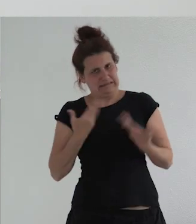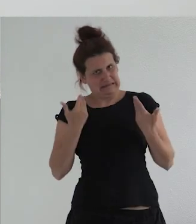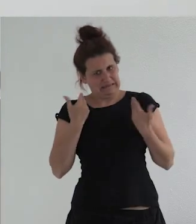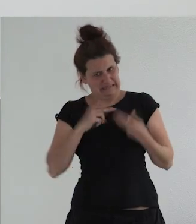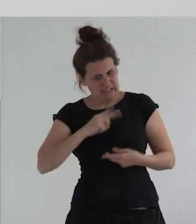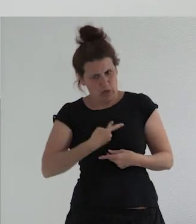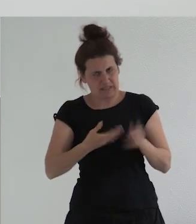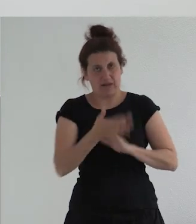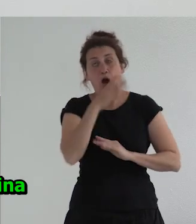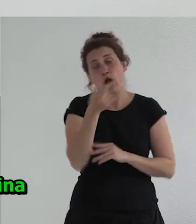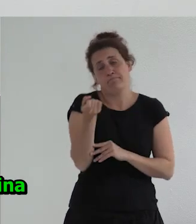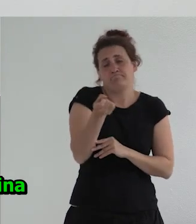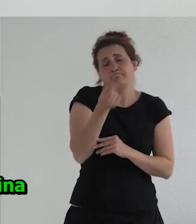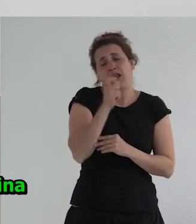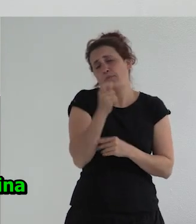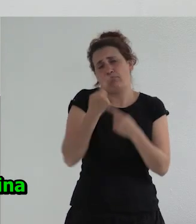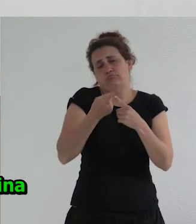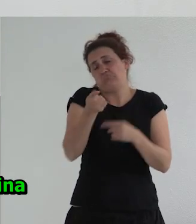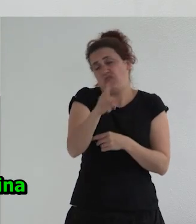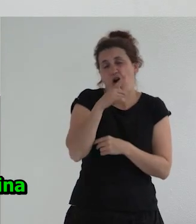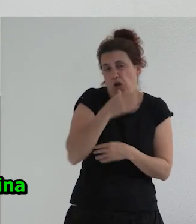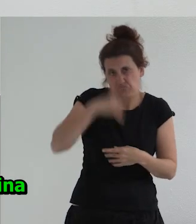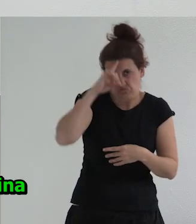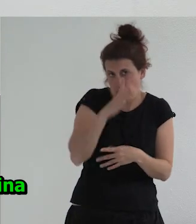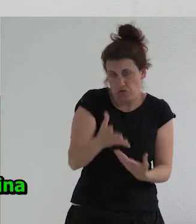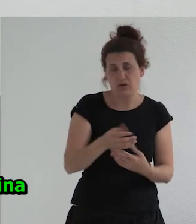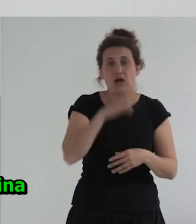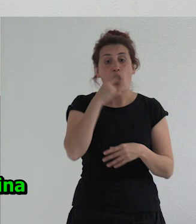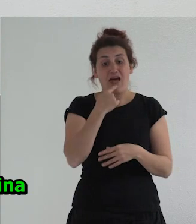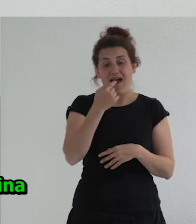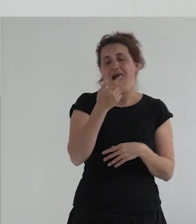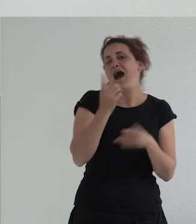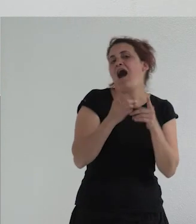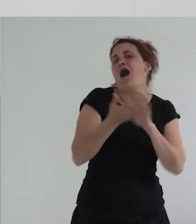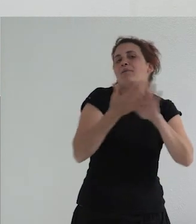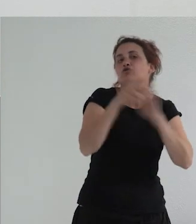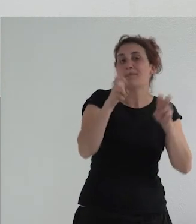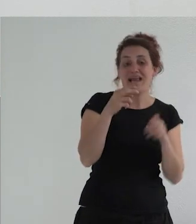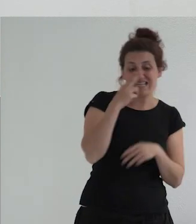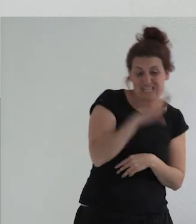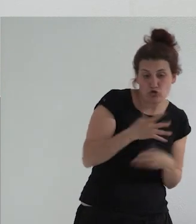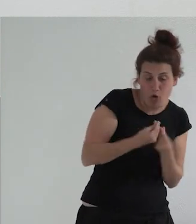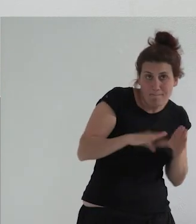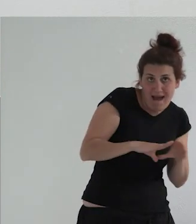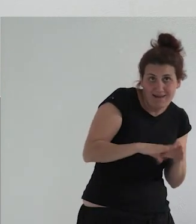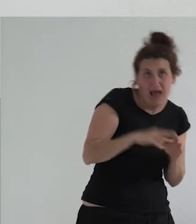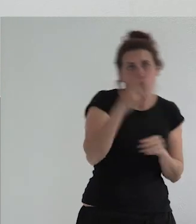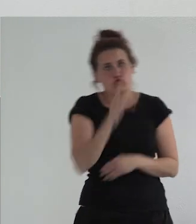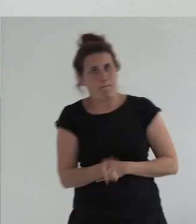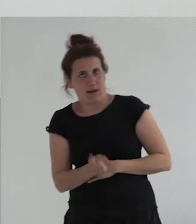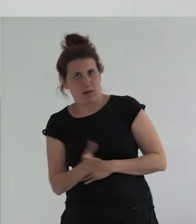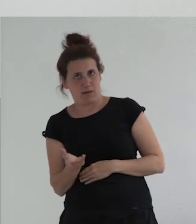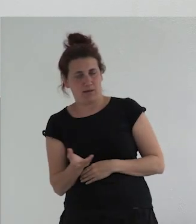no sé por qué razón y ya directamente ya solo hablamos de niños con vagina niñas con pene que habría que preguntarnos por qué tan rápido